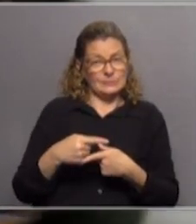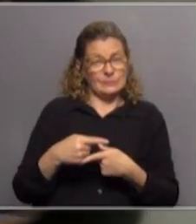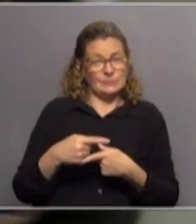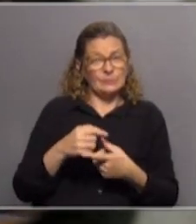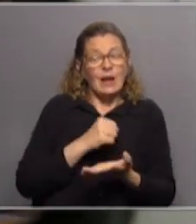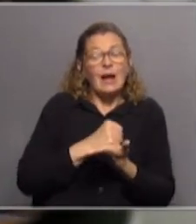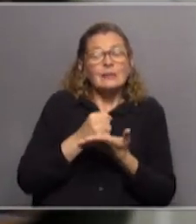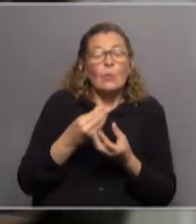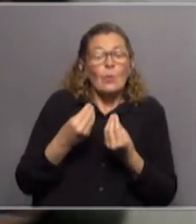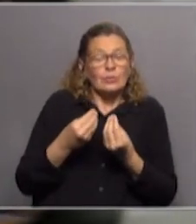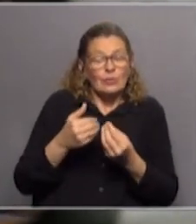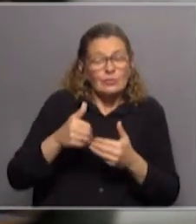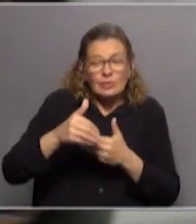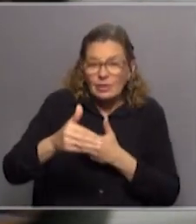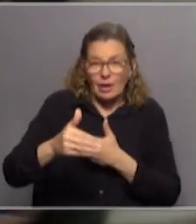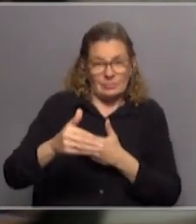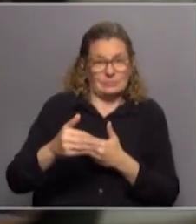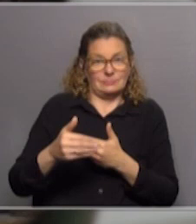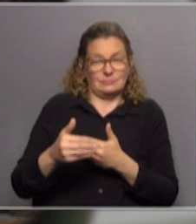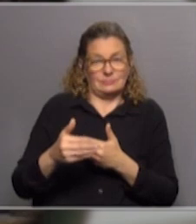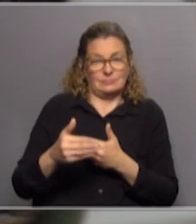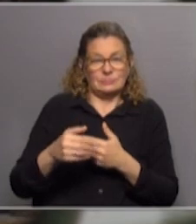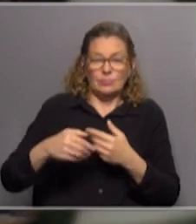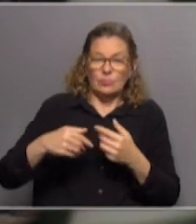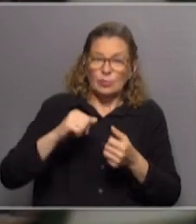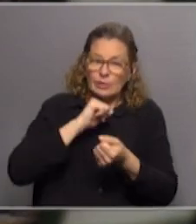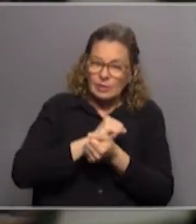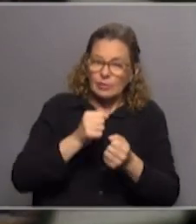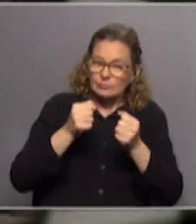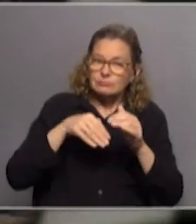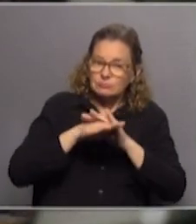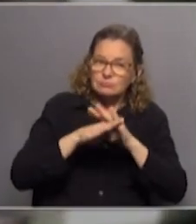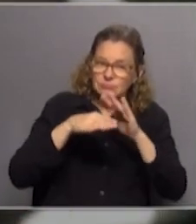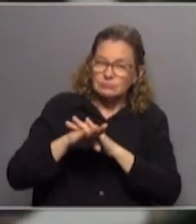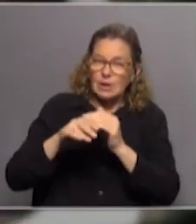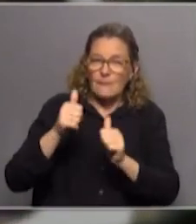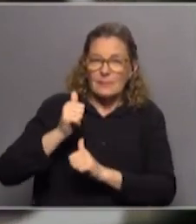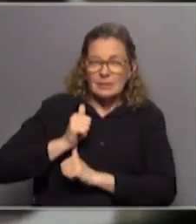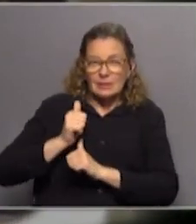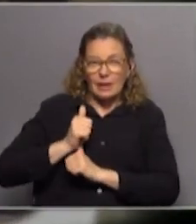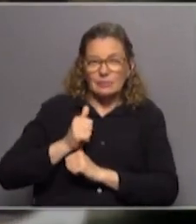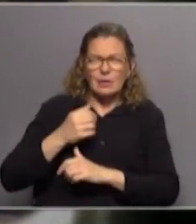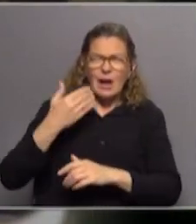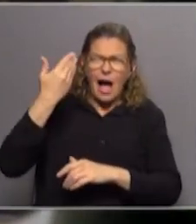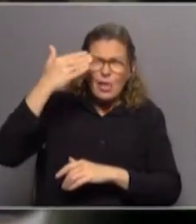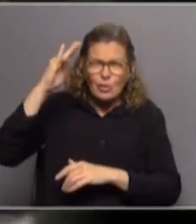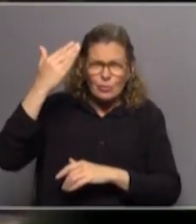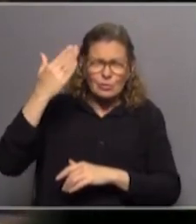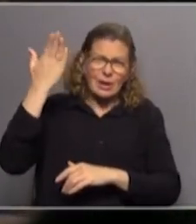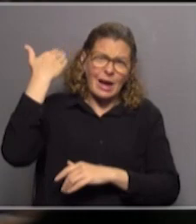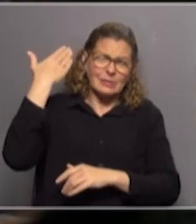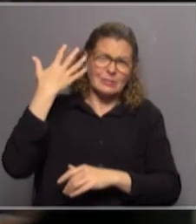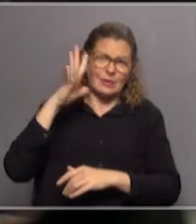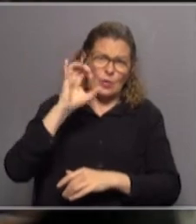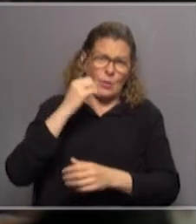¿Hasta cuándo se seguirán procesando y encarcelando militares octogenarios por hechos ocurridos